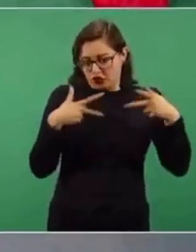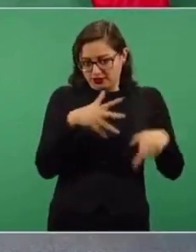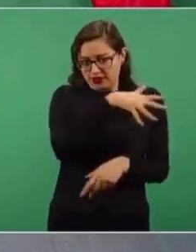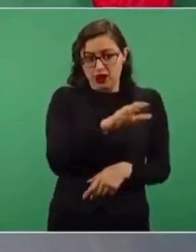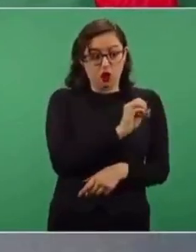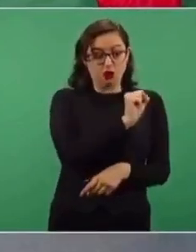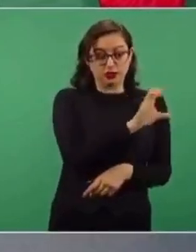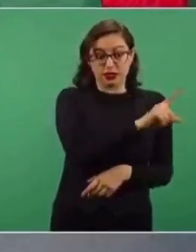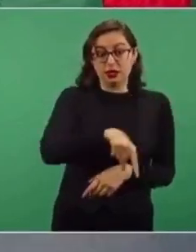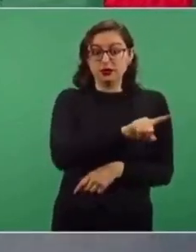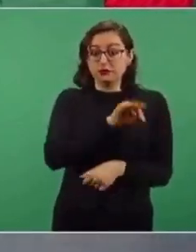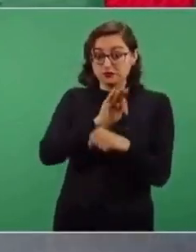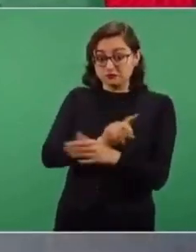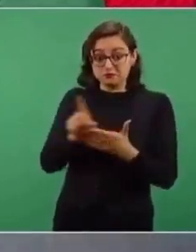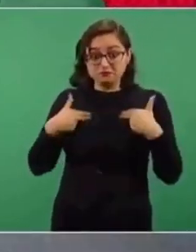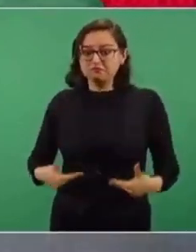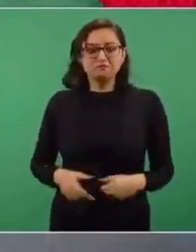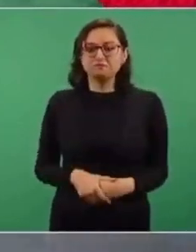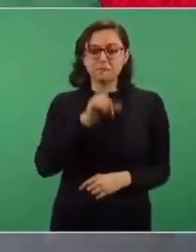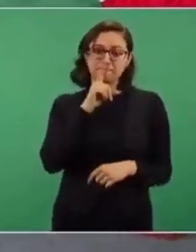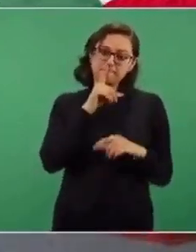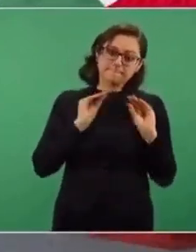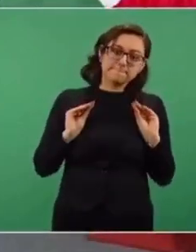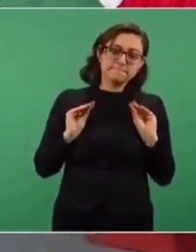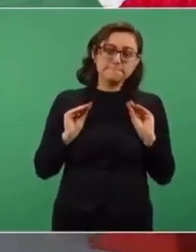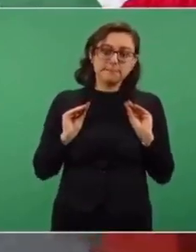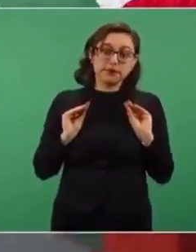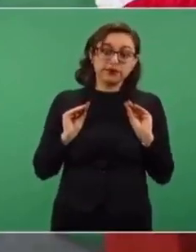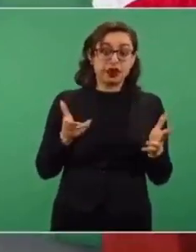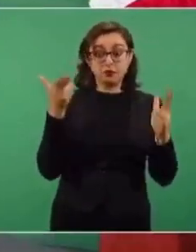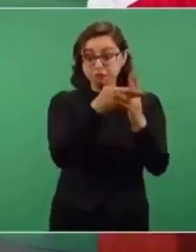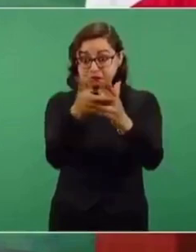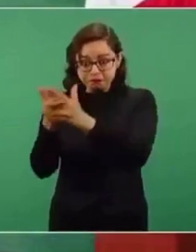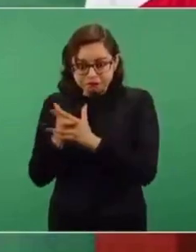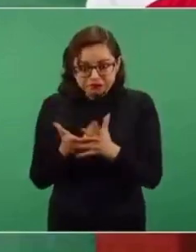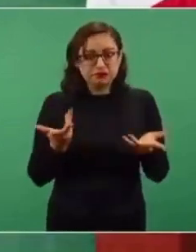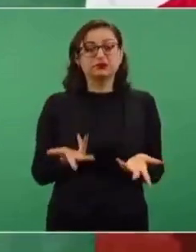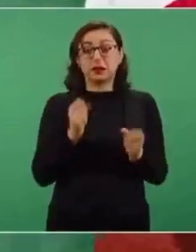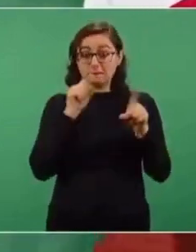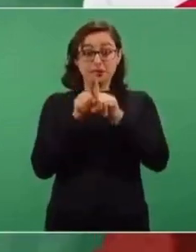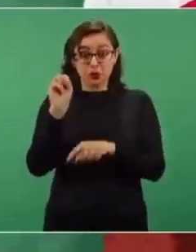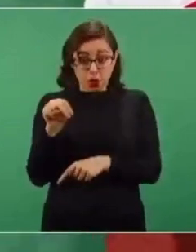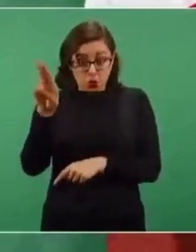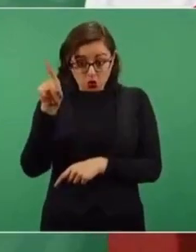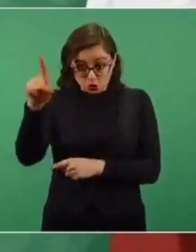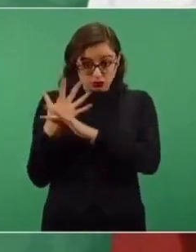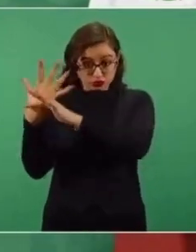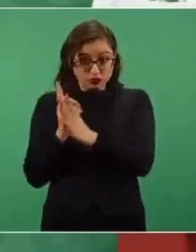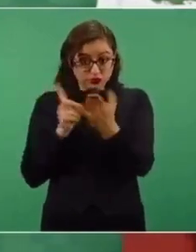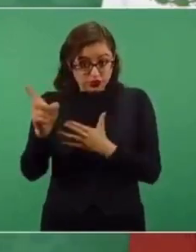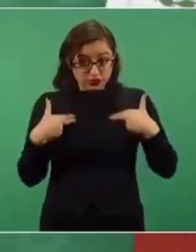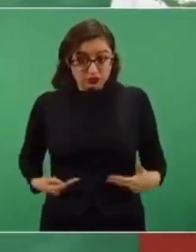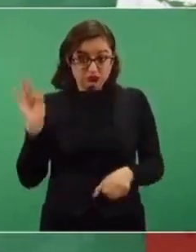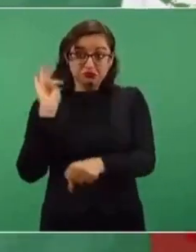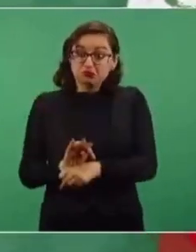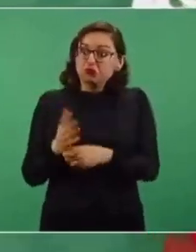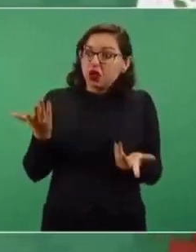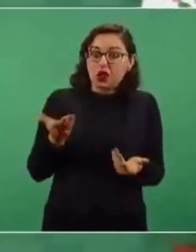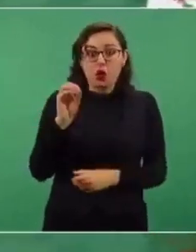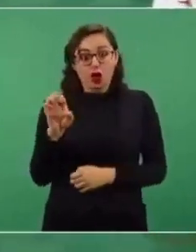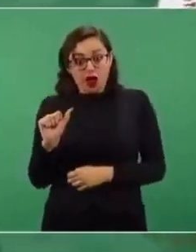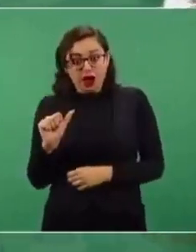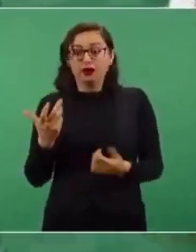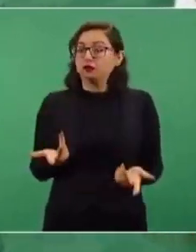pueblo, se quedaron callados ante las masacres. Incluso los organismos de la ONU, defensores de derechos humanos, de la